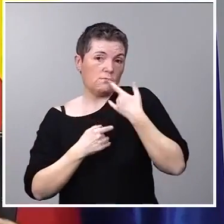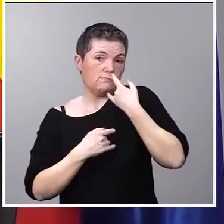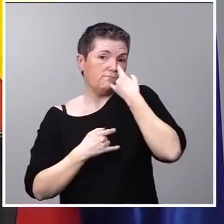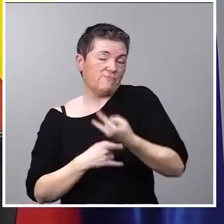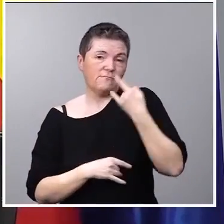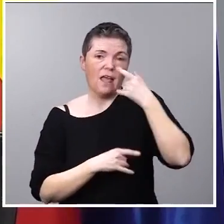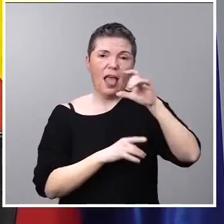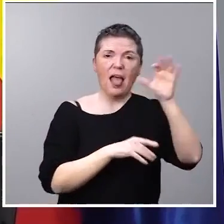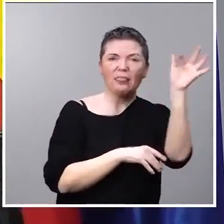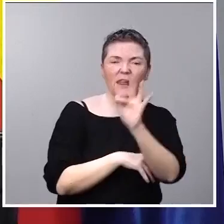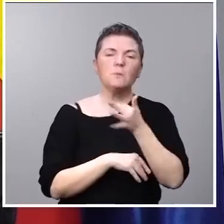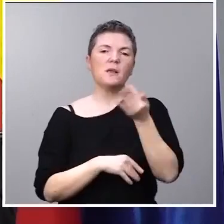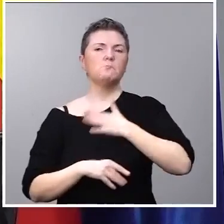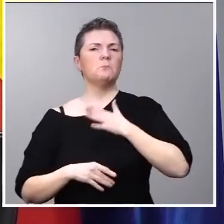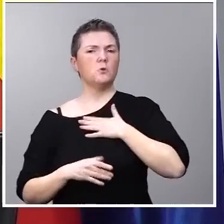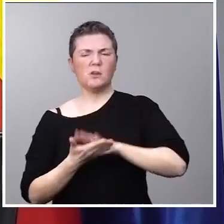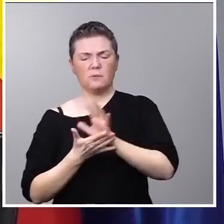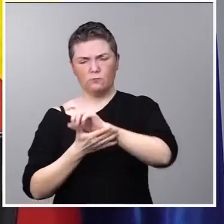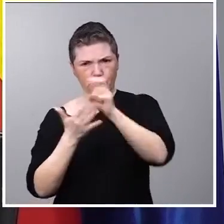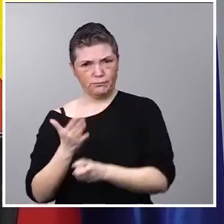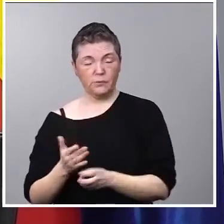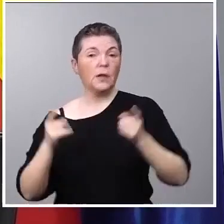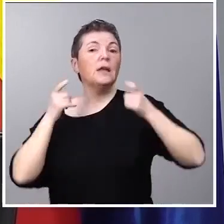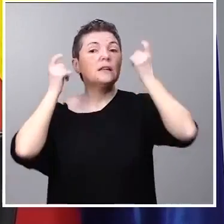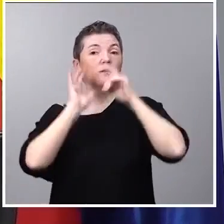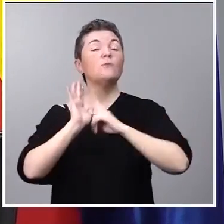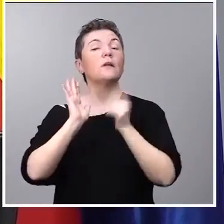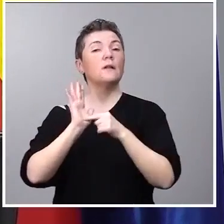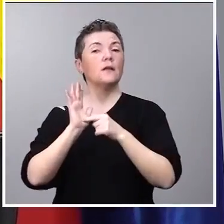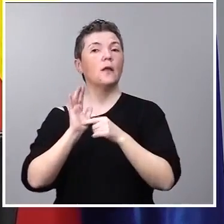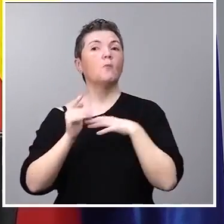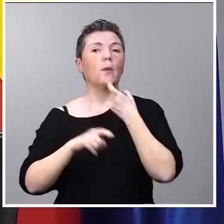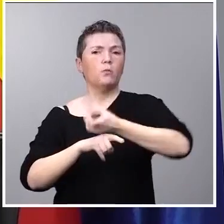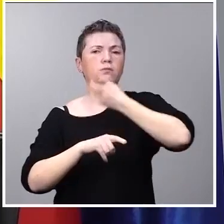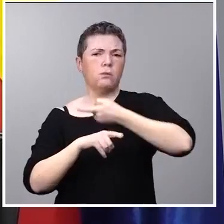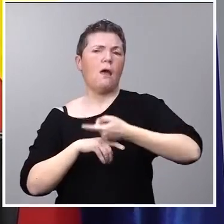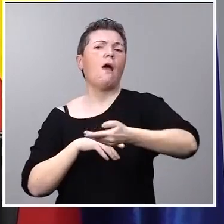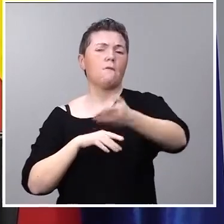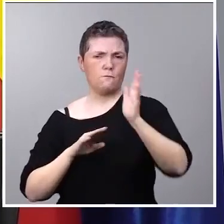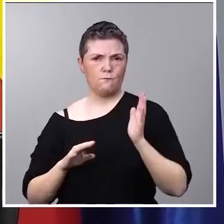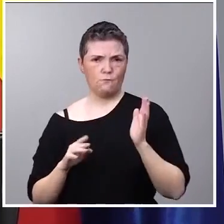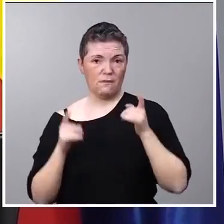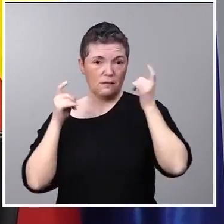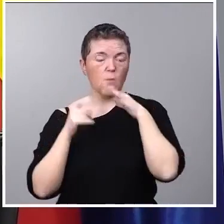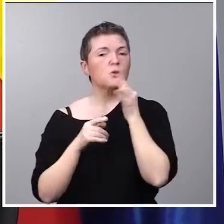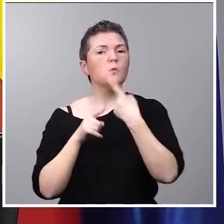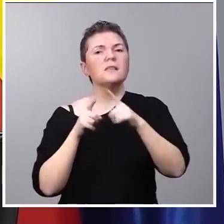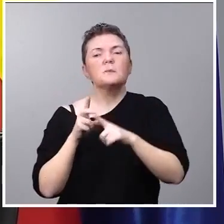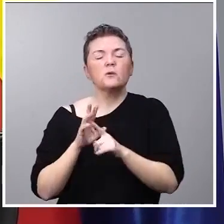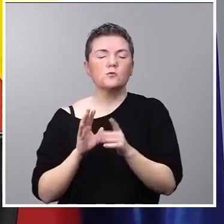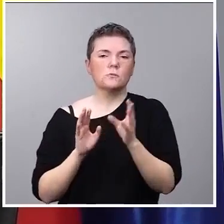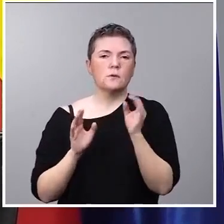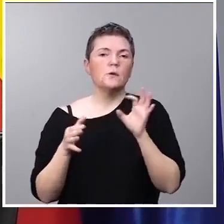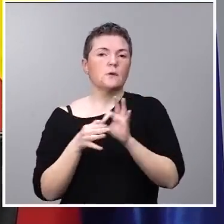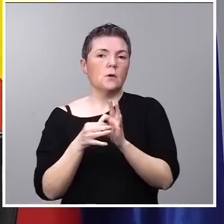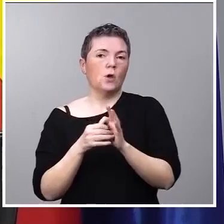patrimonio. Hemos intentado que la ley pueda perdurar en el tiempo y, por lo tanto, hay muchos aspectos que tienen una regulación,